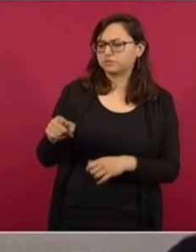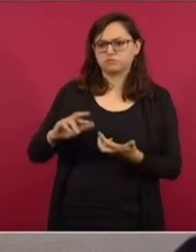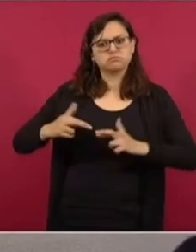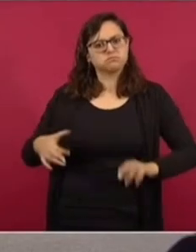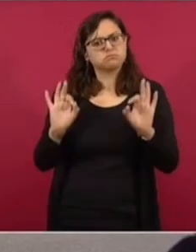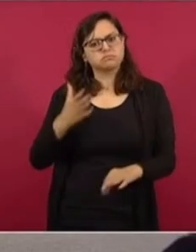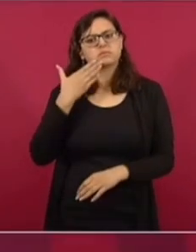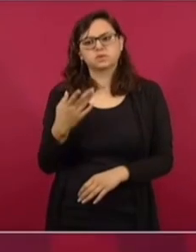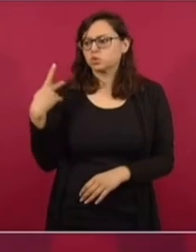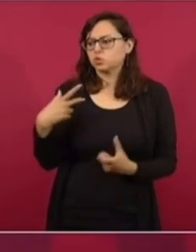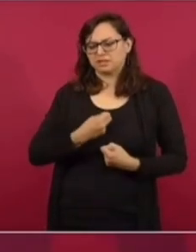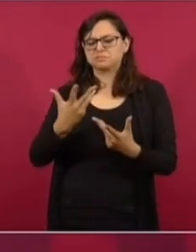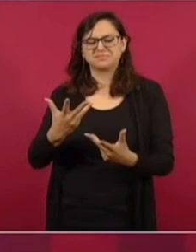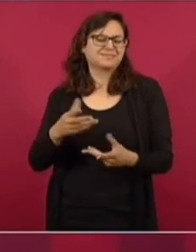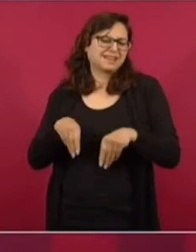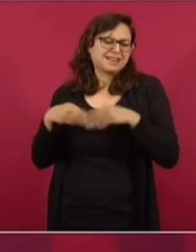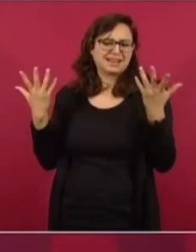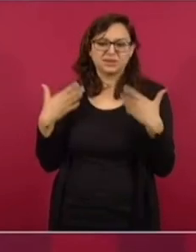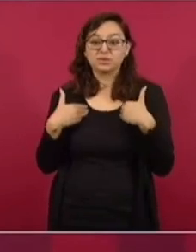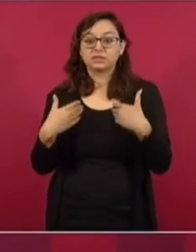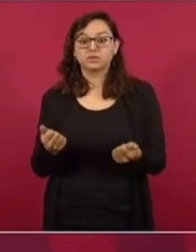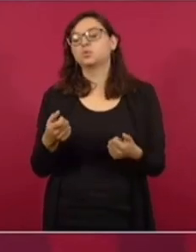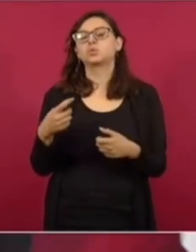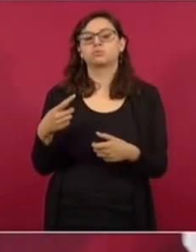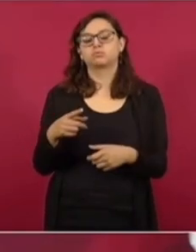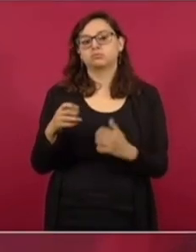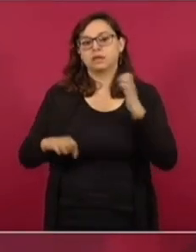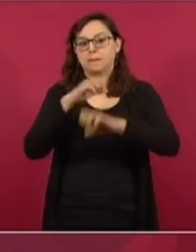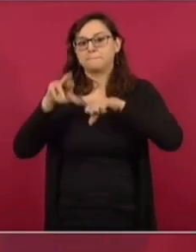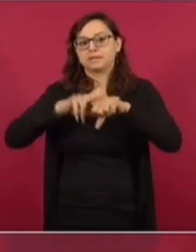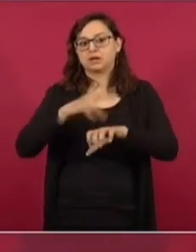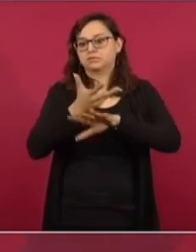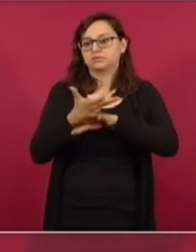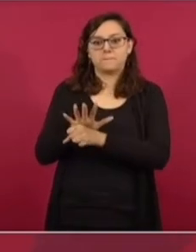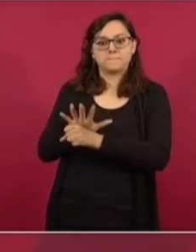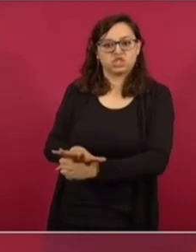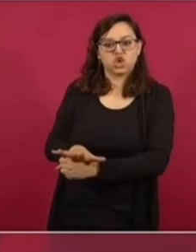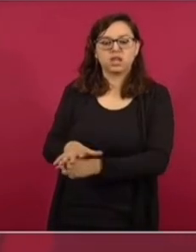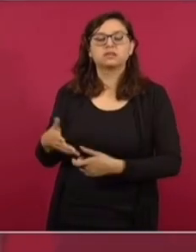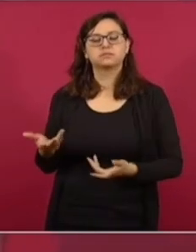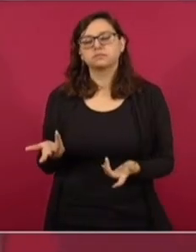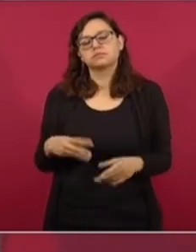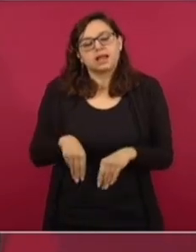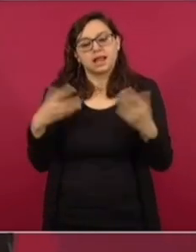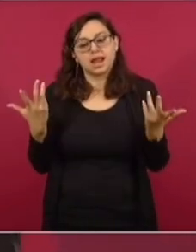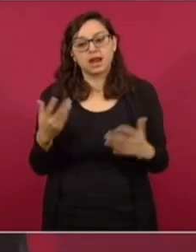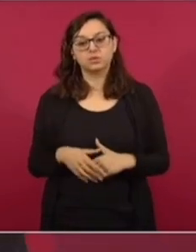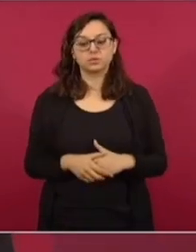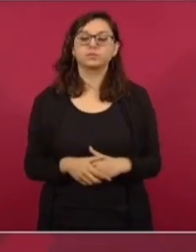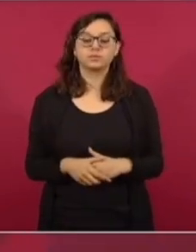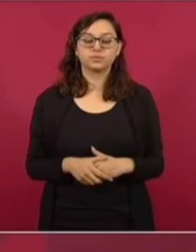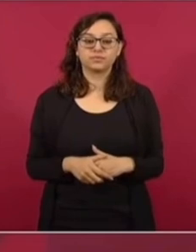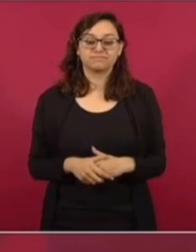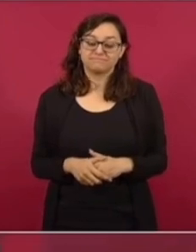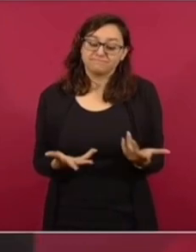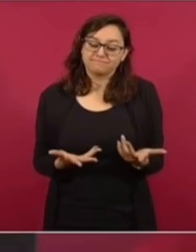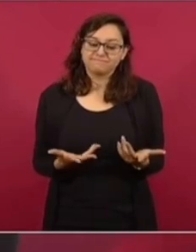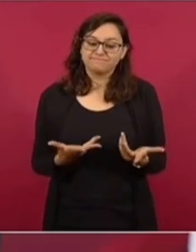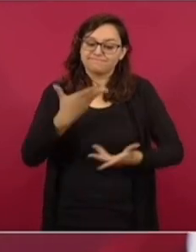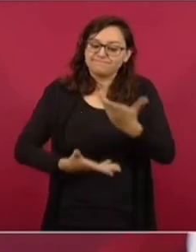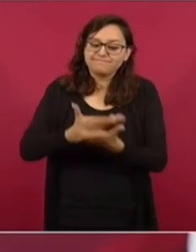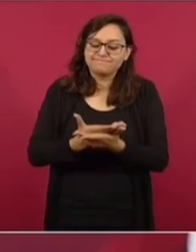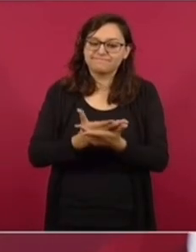hay presiones de ellos mismos, con todo respeto, en Estados Unidos